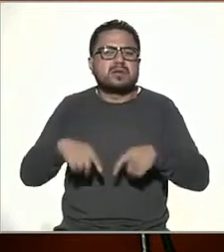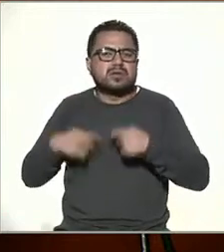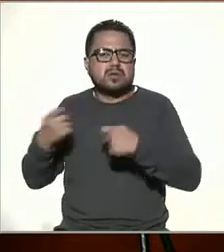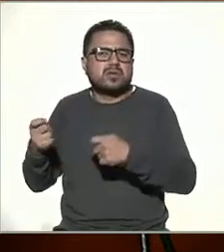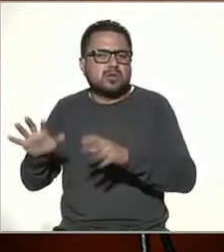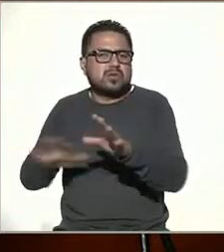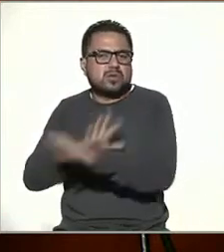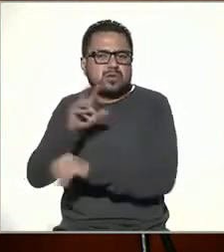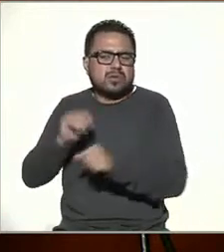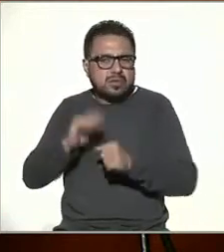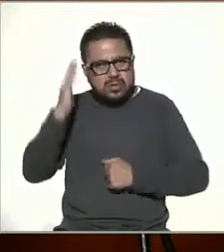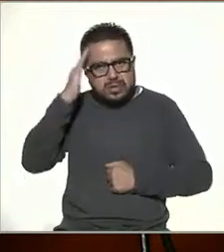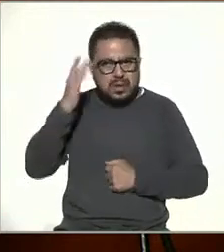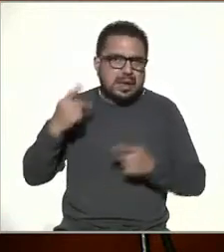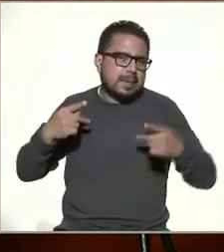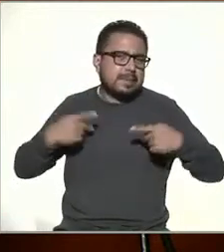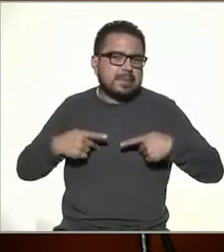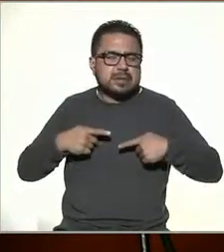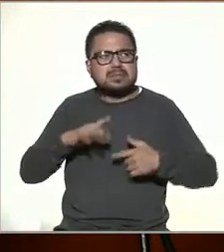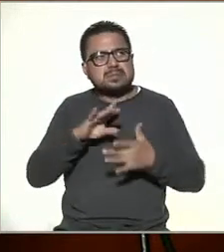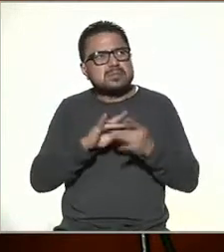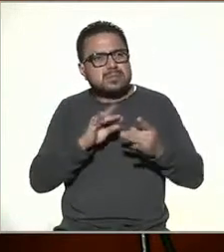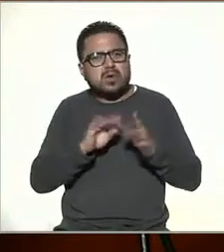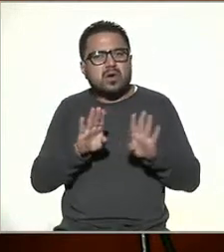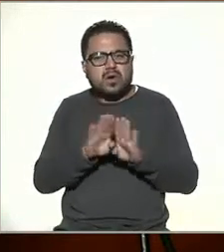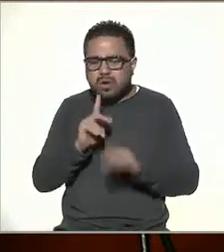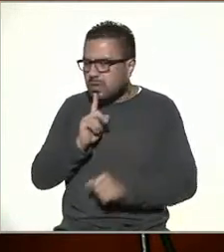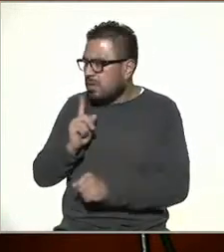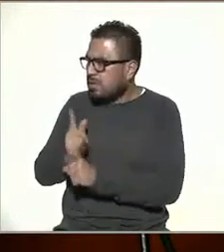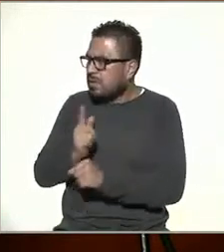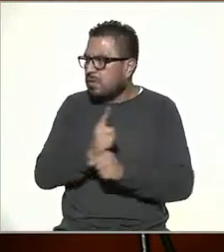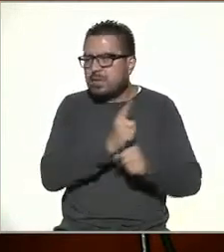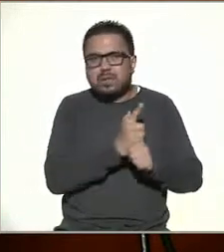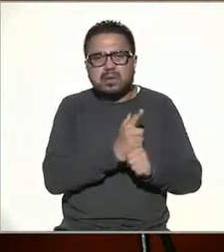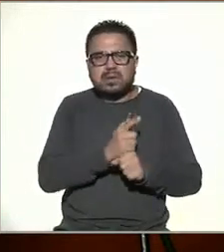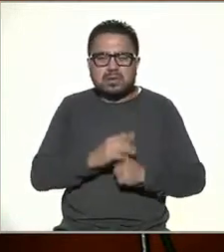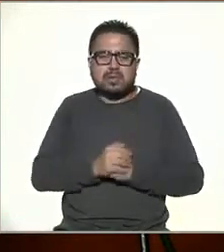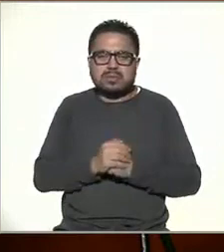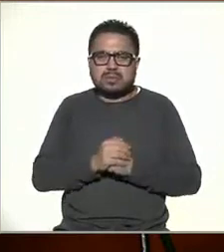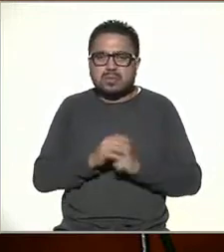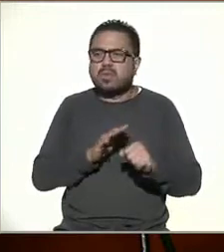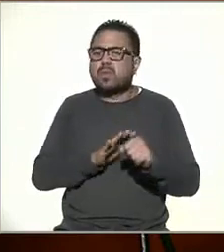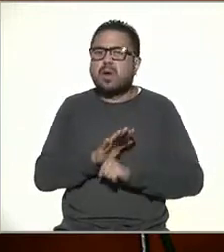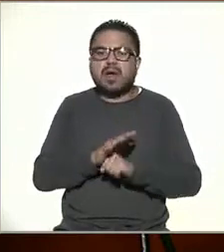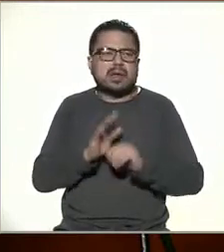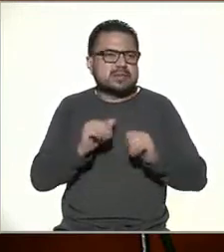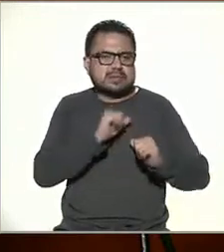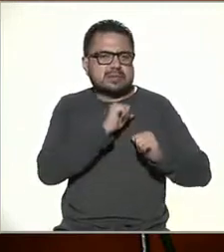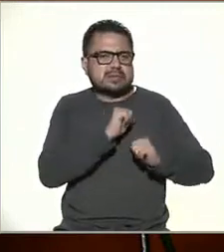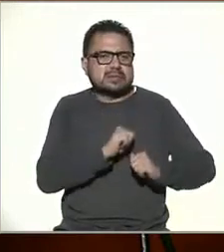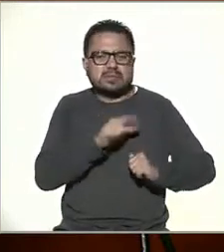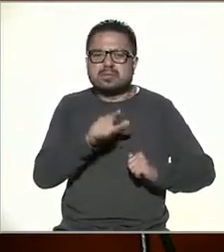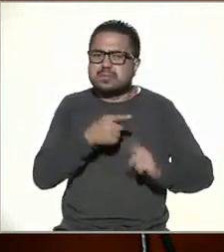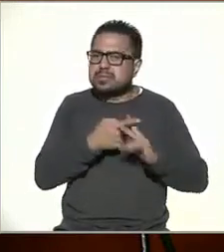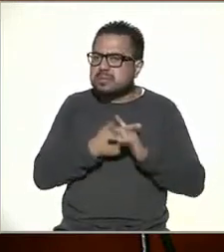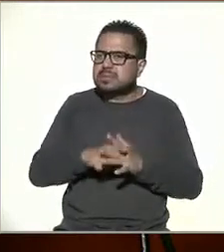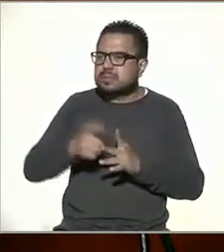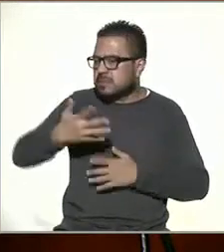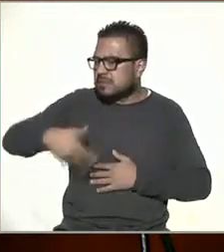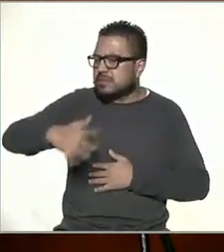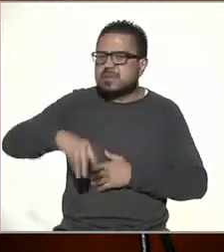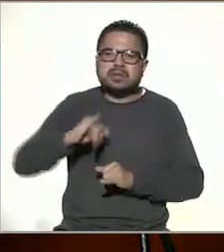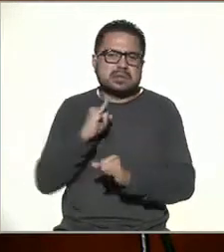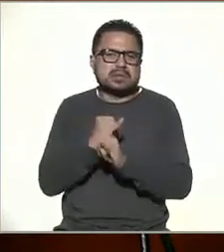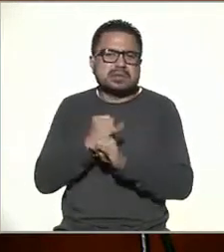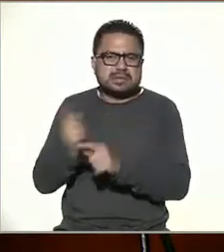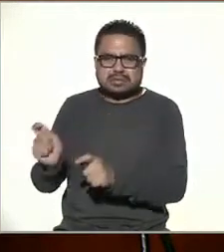las capacidades al usuario de decir cómo distinguir, lo que decía Felipe es muy importante, cuáles son las fuentes, empezar a buscar, si Internet nos da